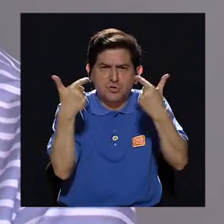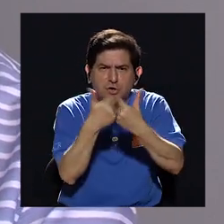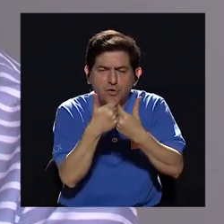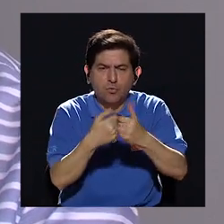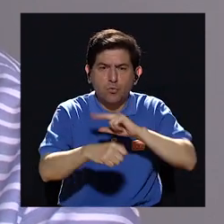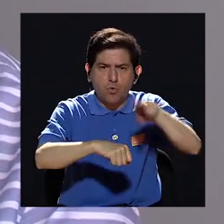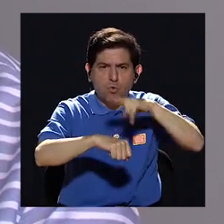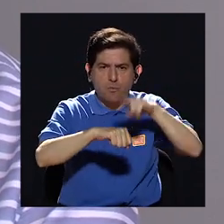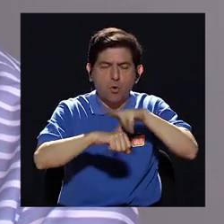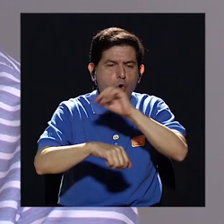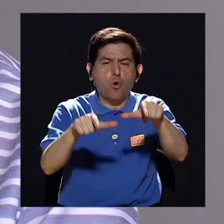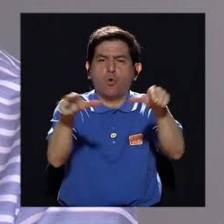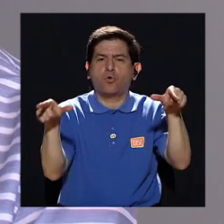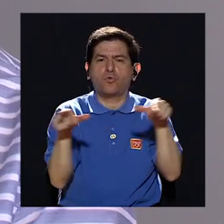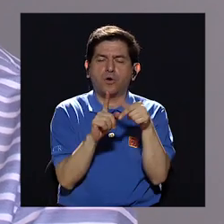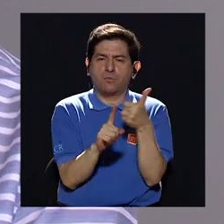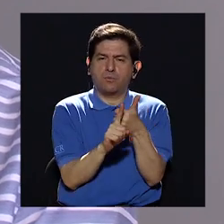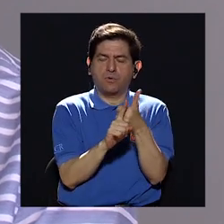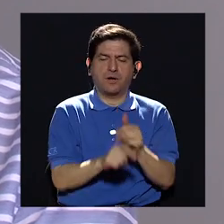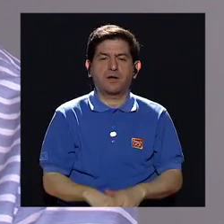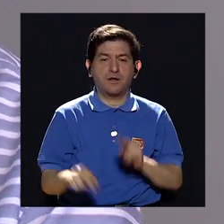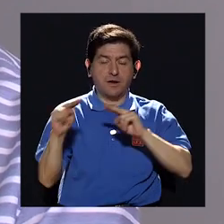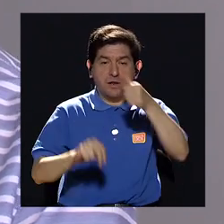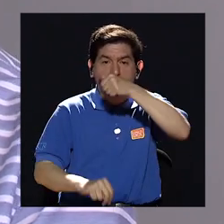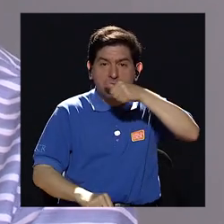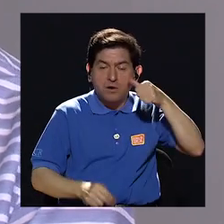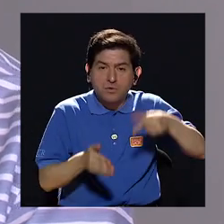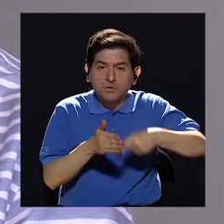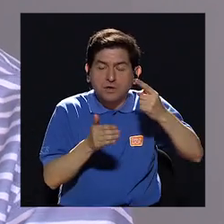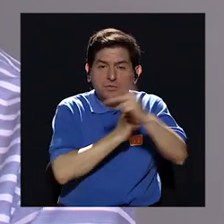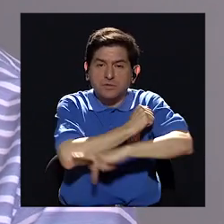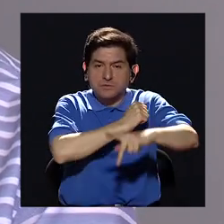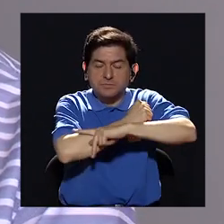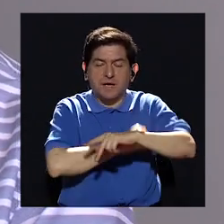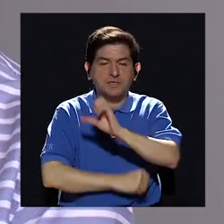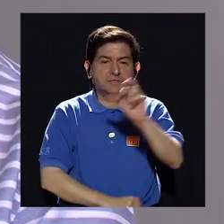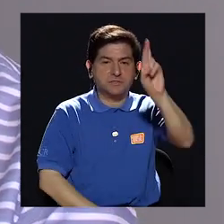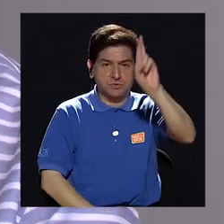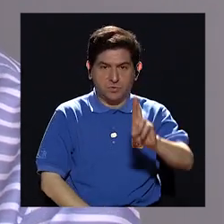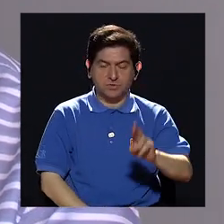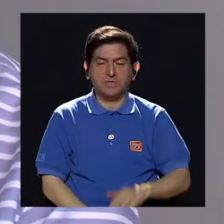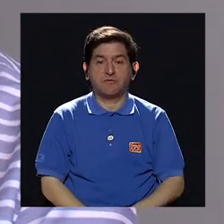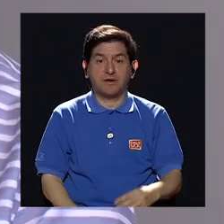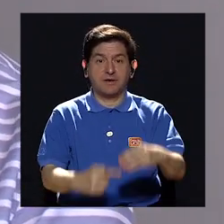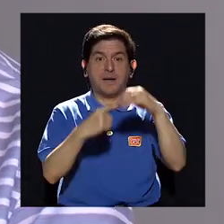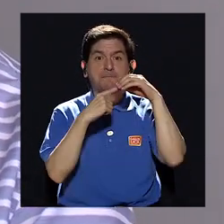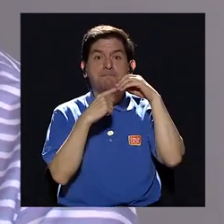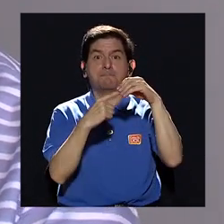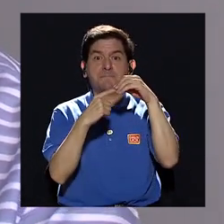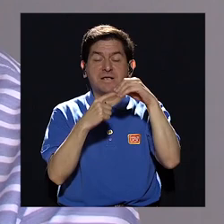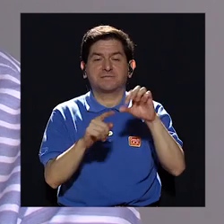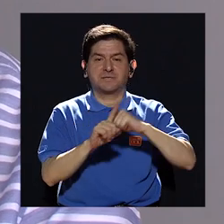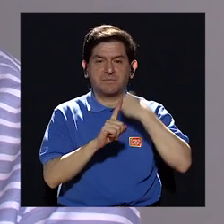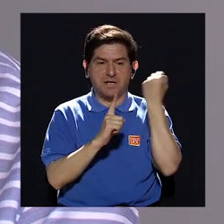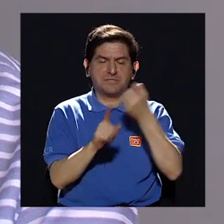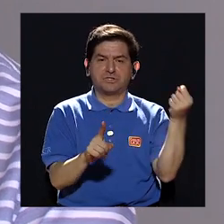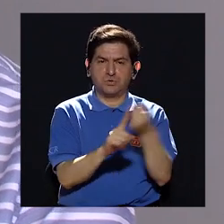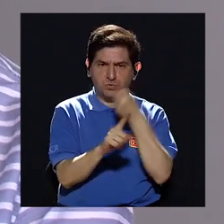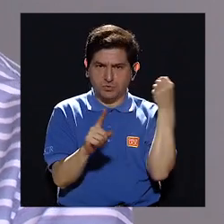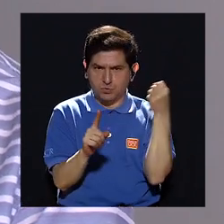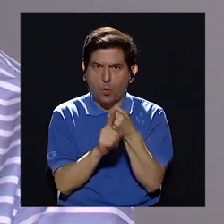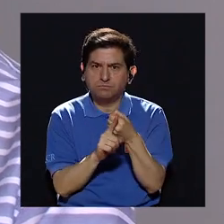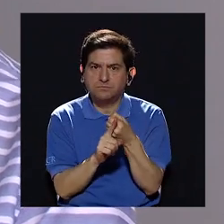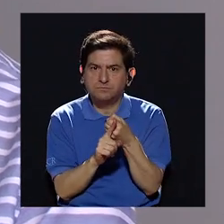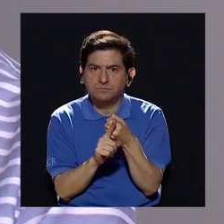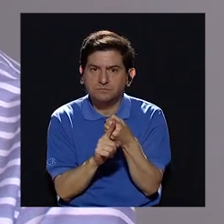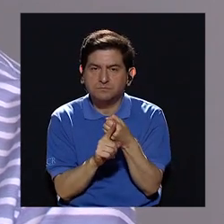nacionales y locales. Y el narcotráfico en algunos países como Costa Rica es uno de los principales detonantes de violencia.